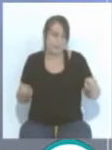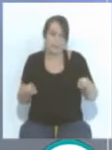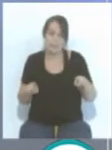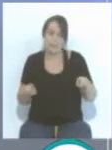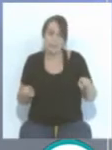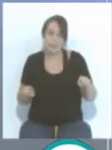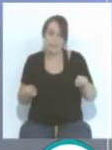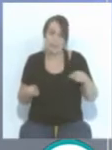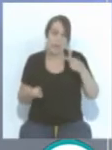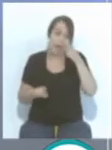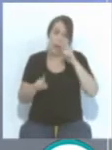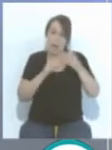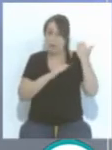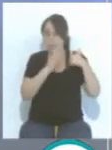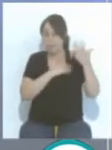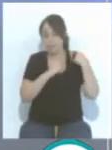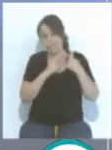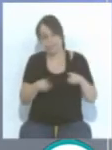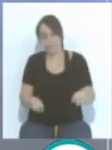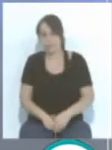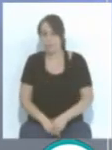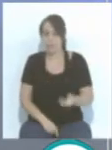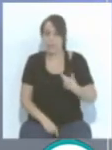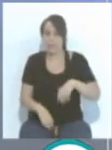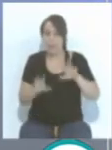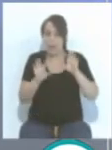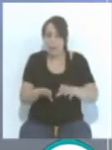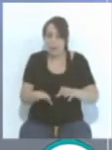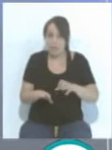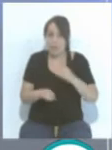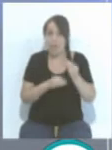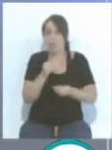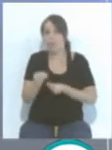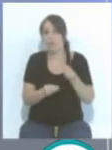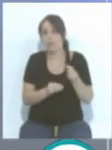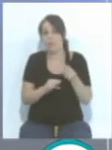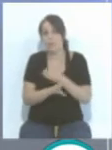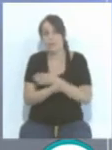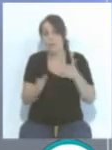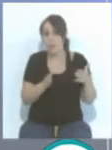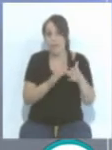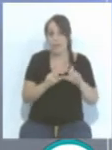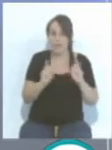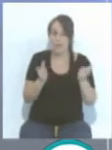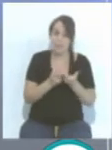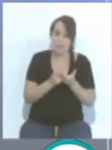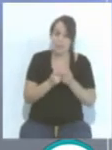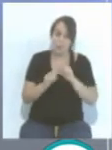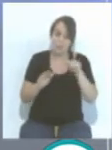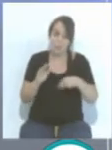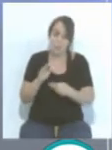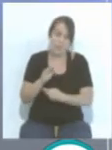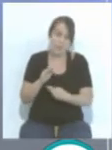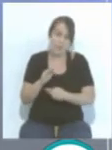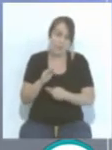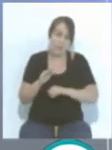la de los últimos años. El Cádiz no podrá realizar su pretemporada con equipos de segunda división B